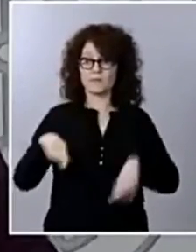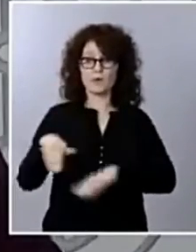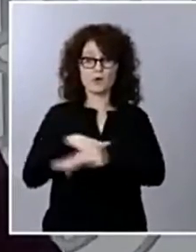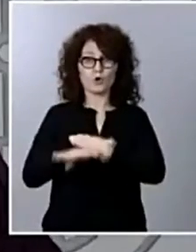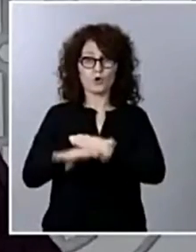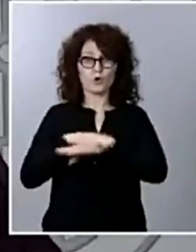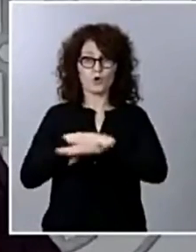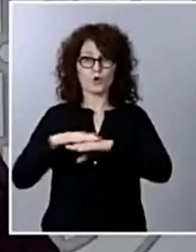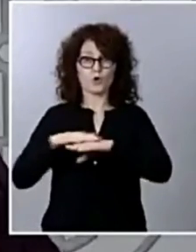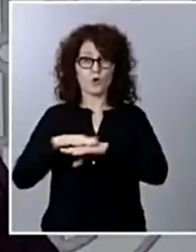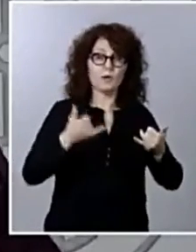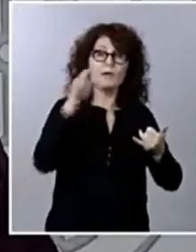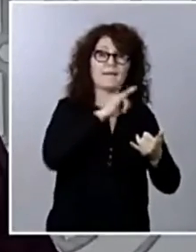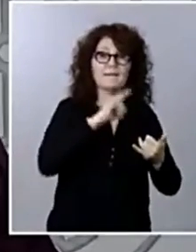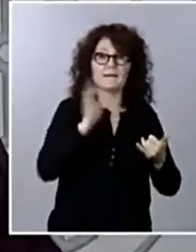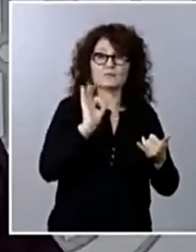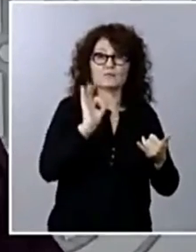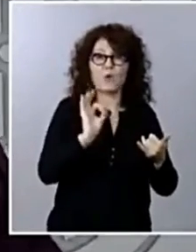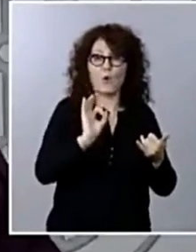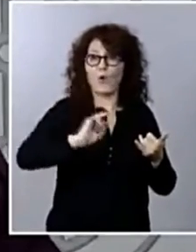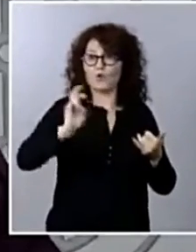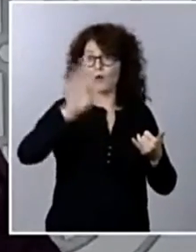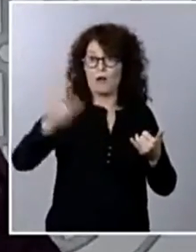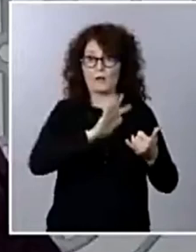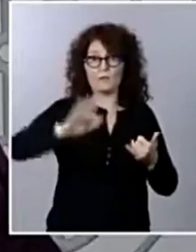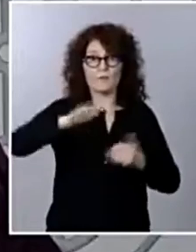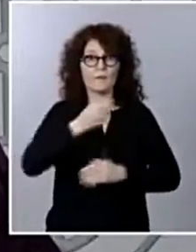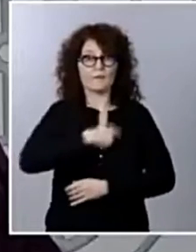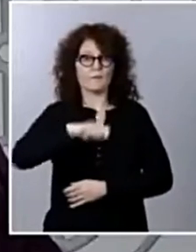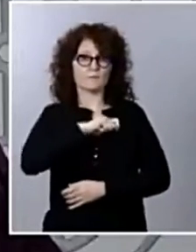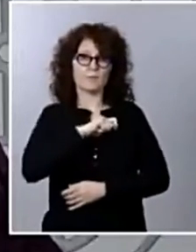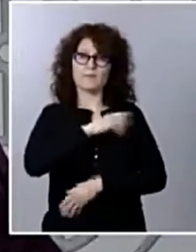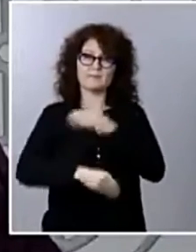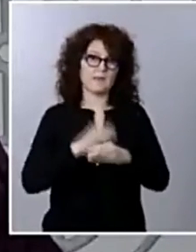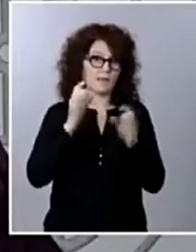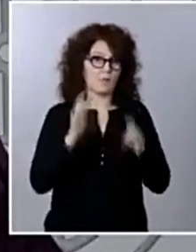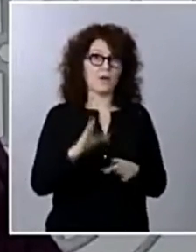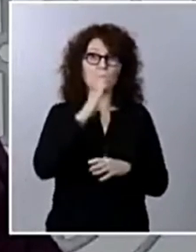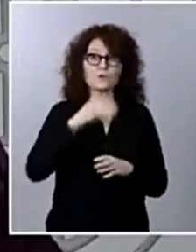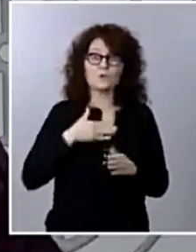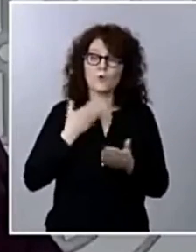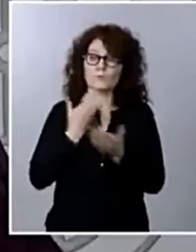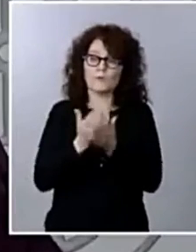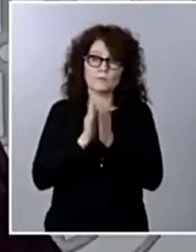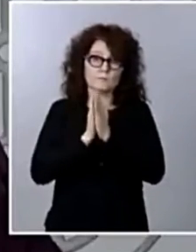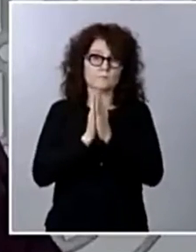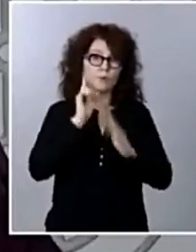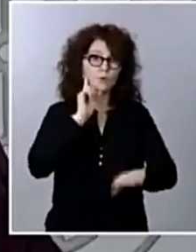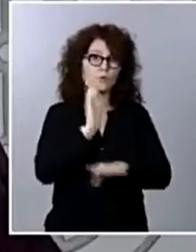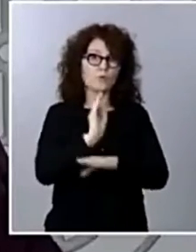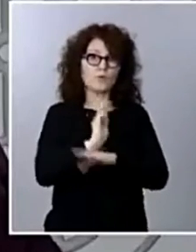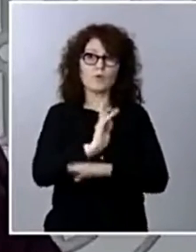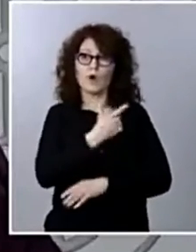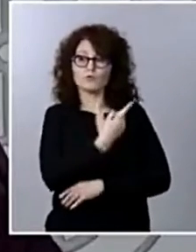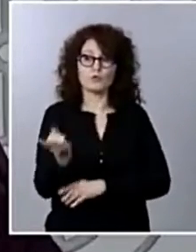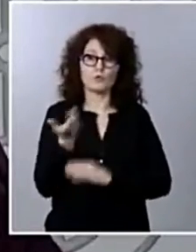o a cualquier otro lugar de España. Por eso sigo insistiendo en pedir la máxima cautela a todos los representantes políticos